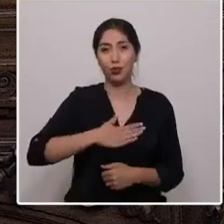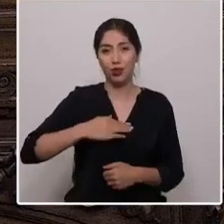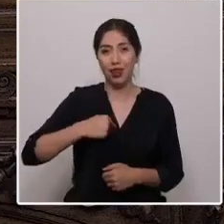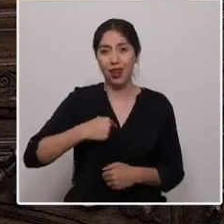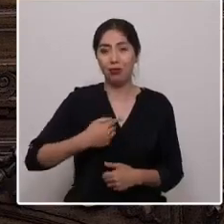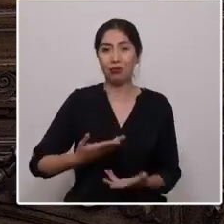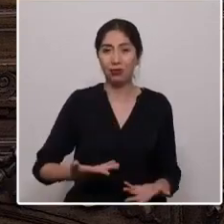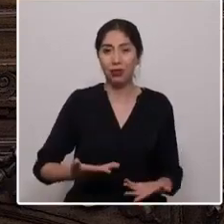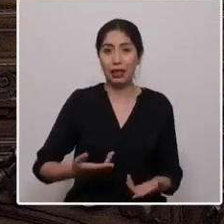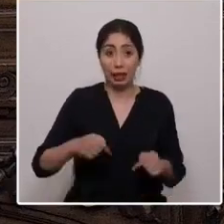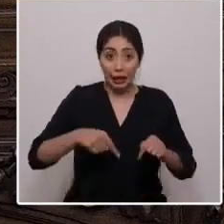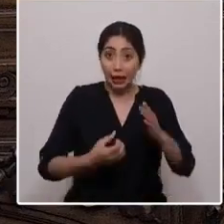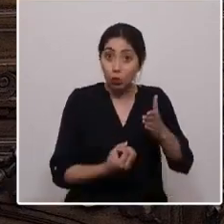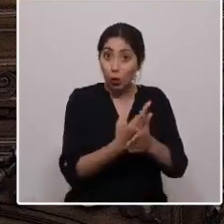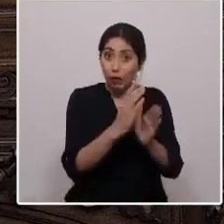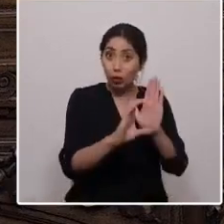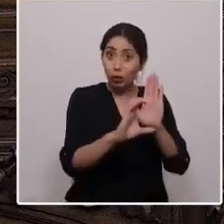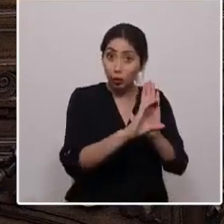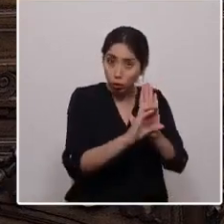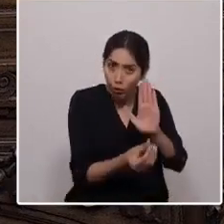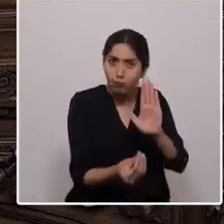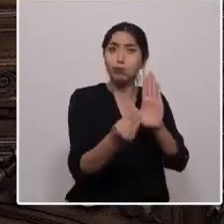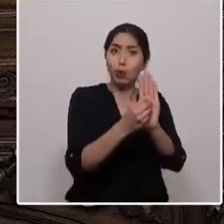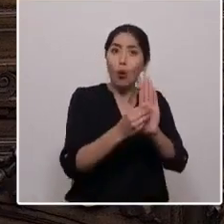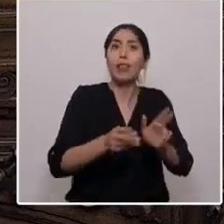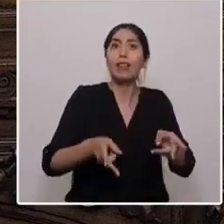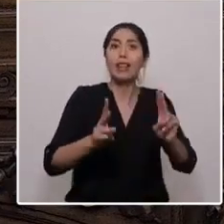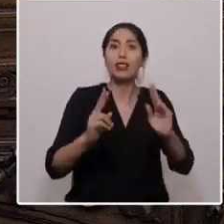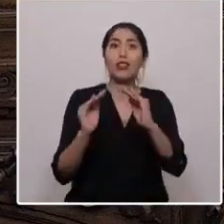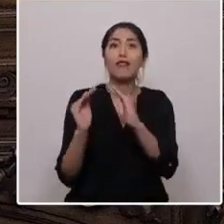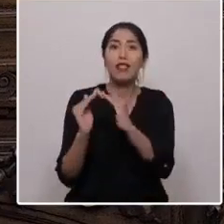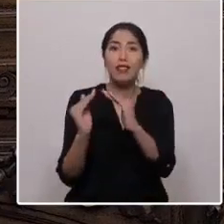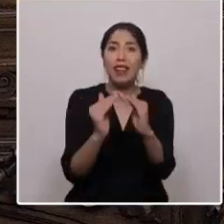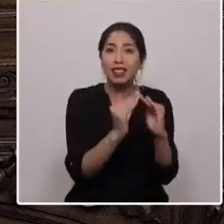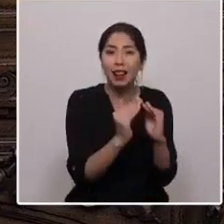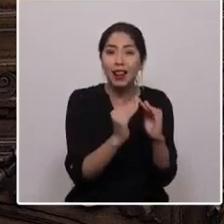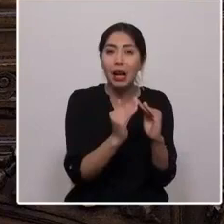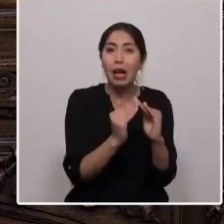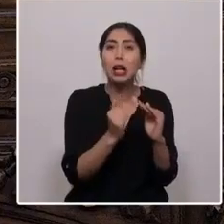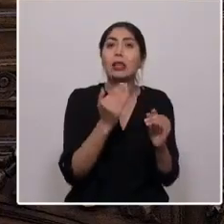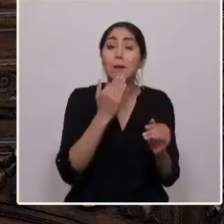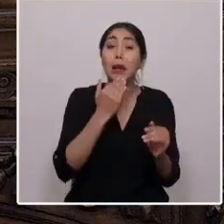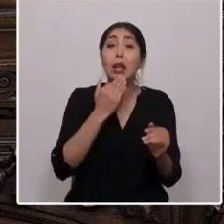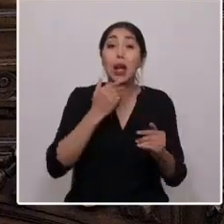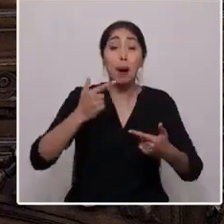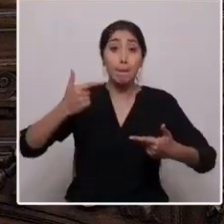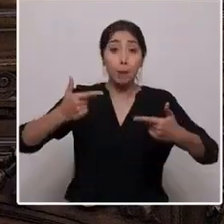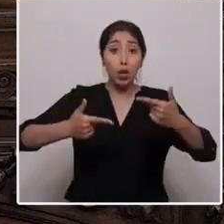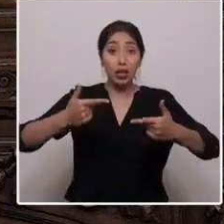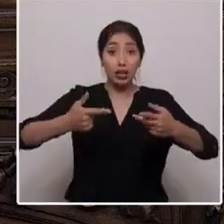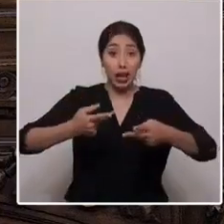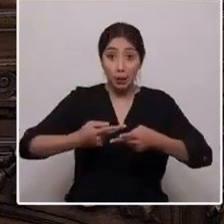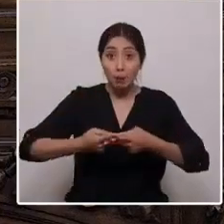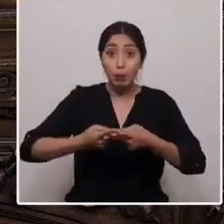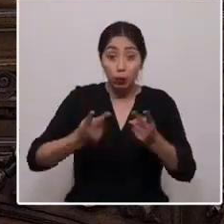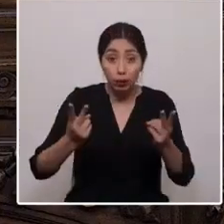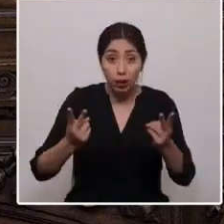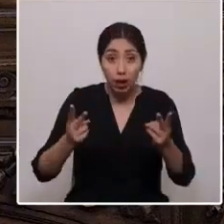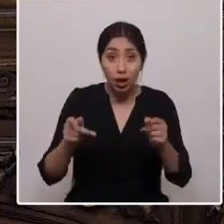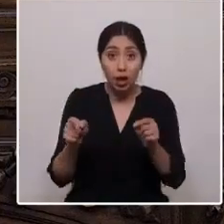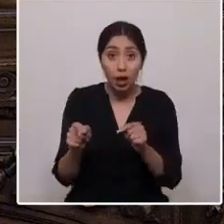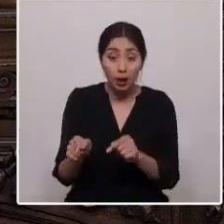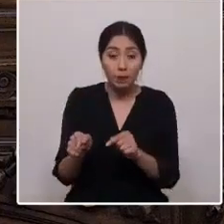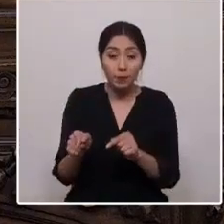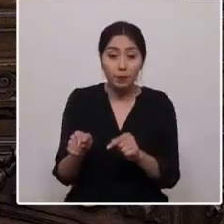Constitución consagre el derecho de la vivienda y que las futuras políticas públicas en vivienda se